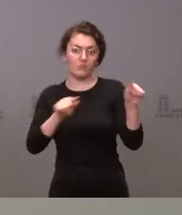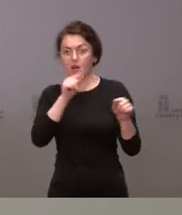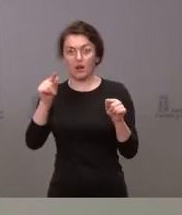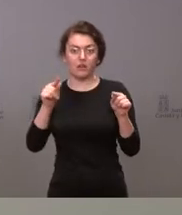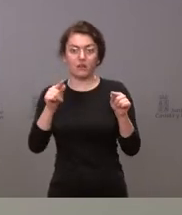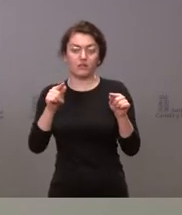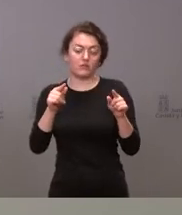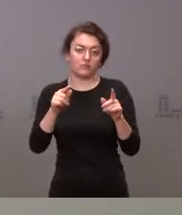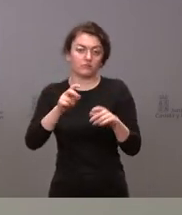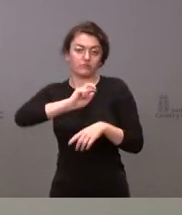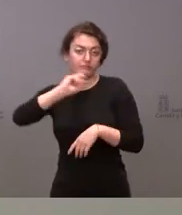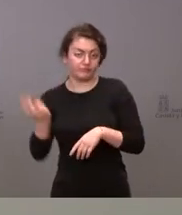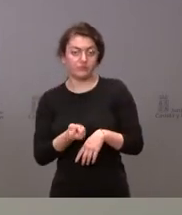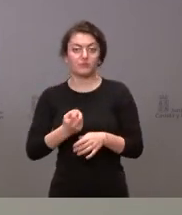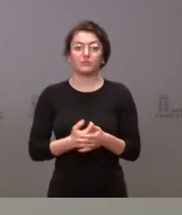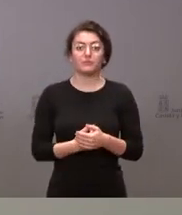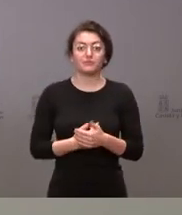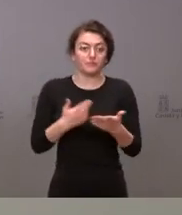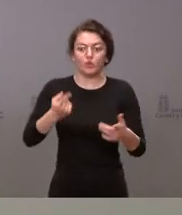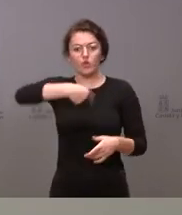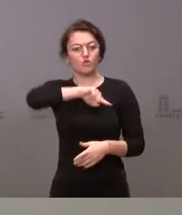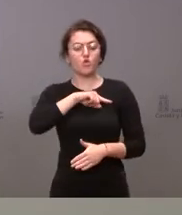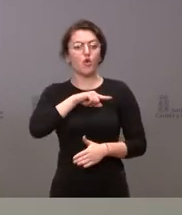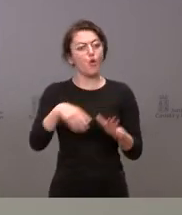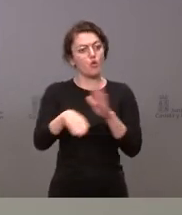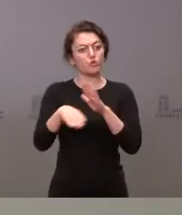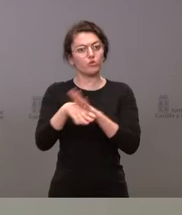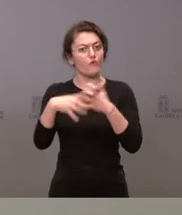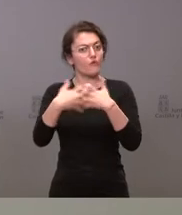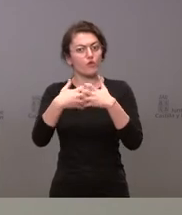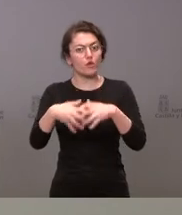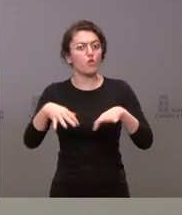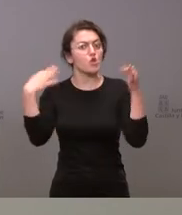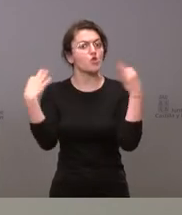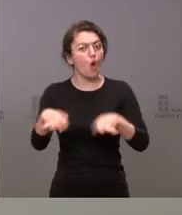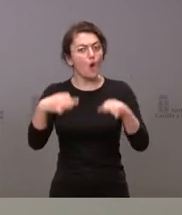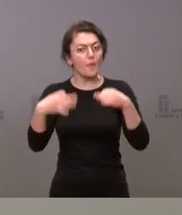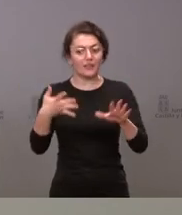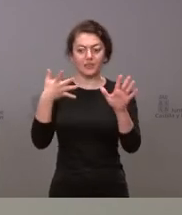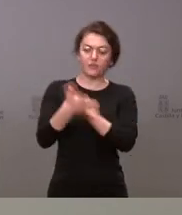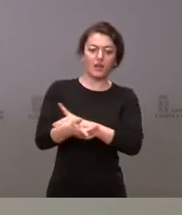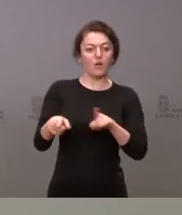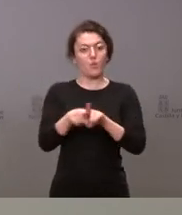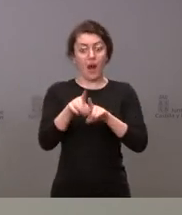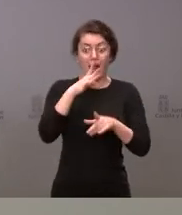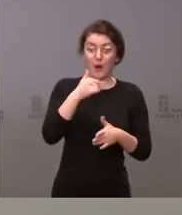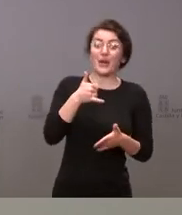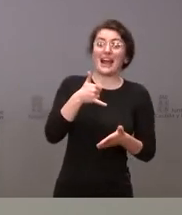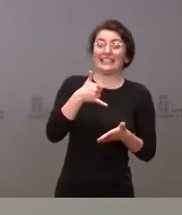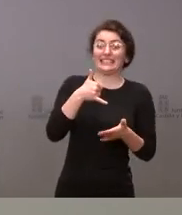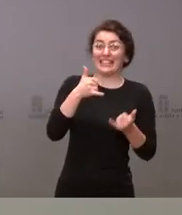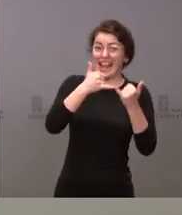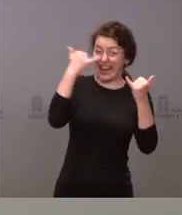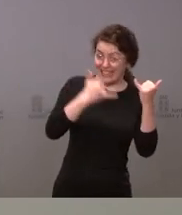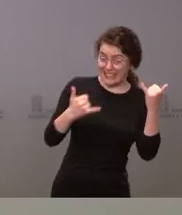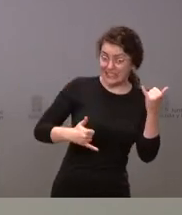el seguir funcionando con carácter ordinario es abordar con normalidad dentro de la crisis que sufrimos todo lo que es el impacto